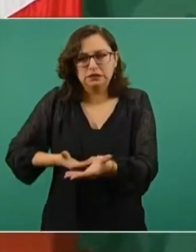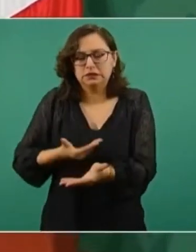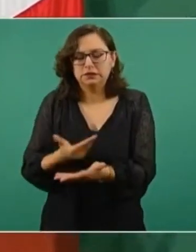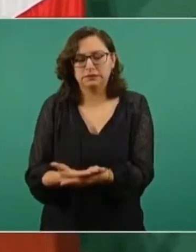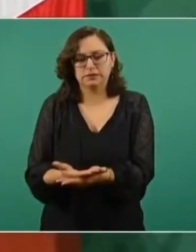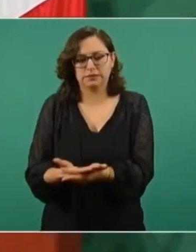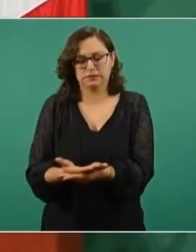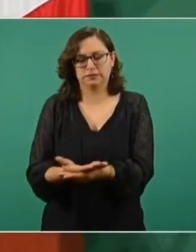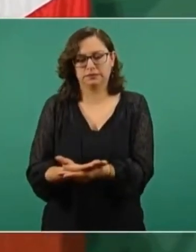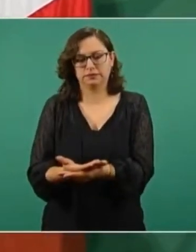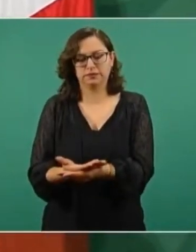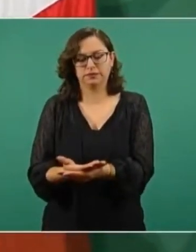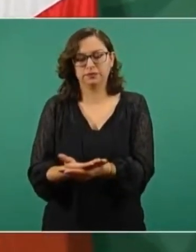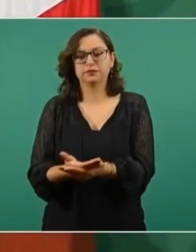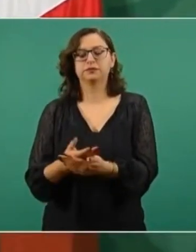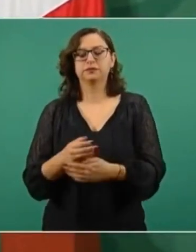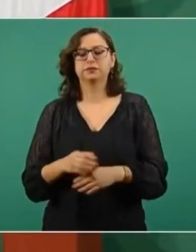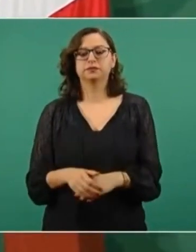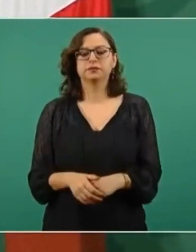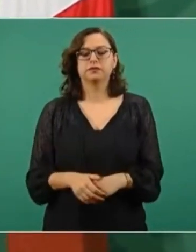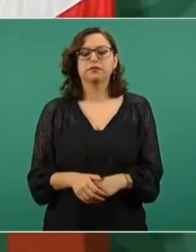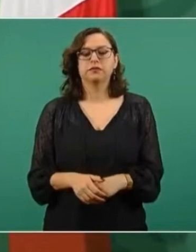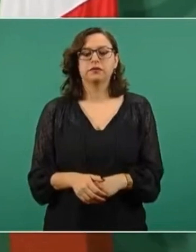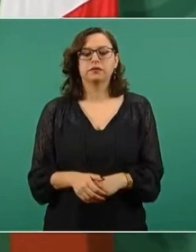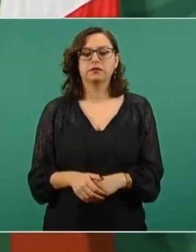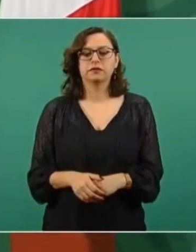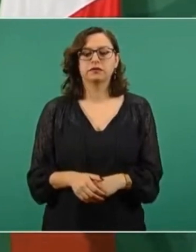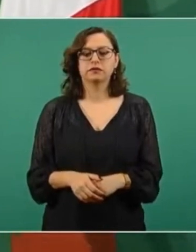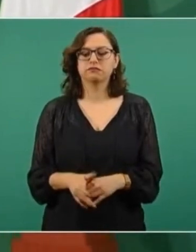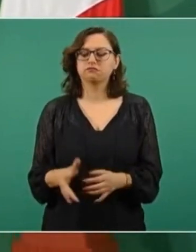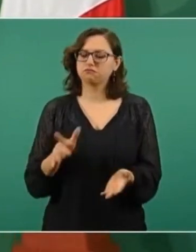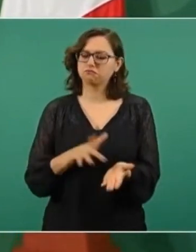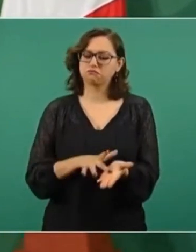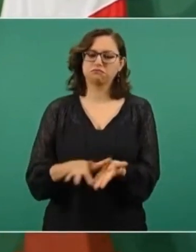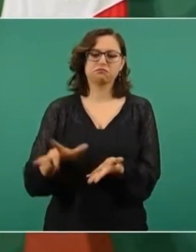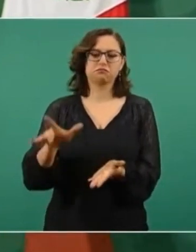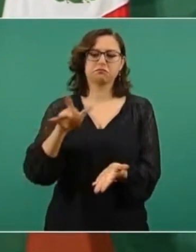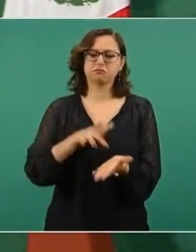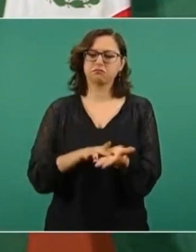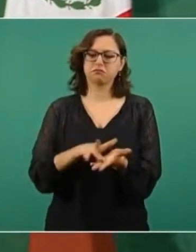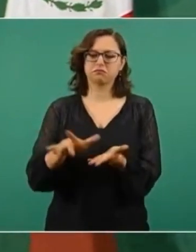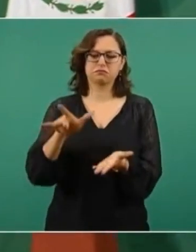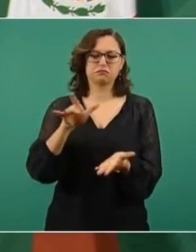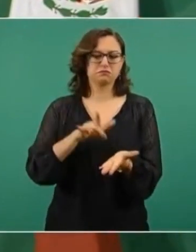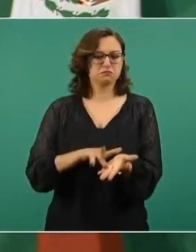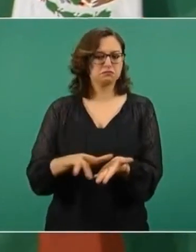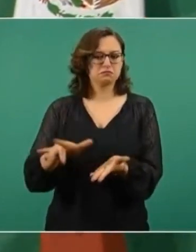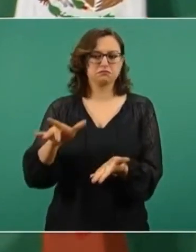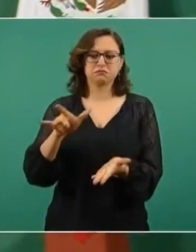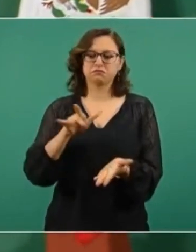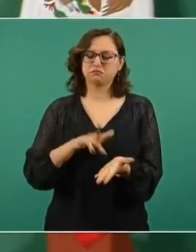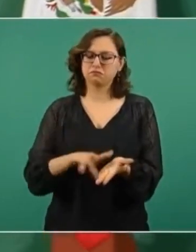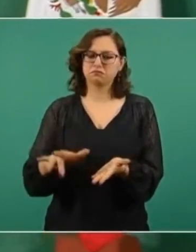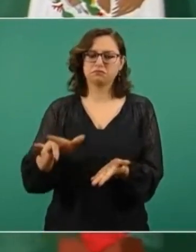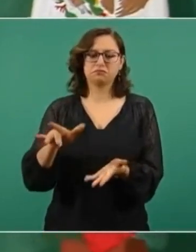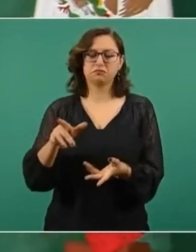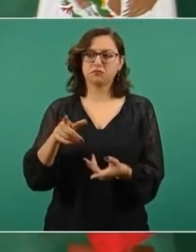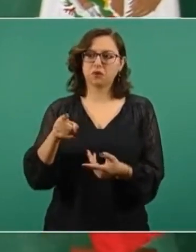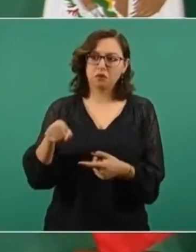todo nuestro apoyo a los heridos,